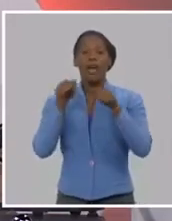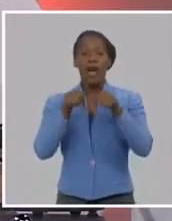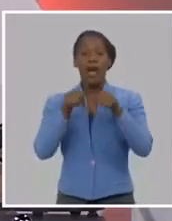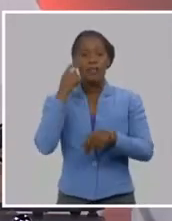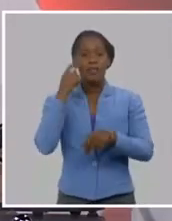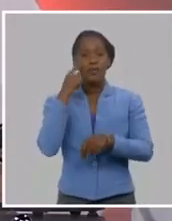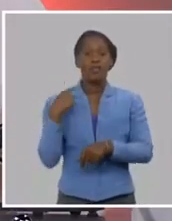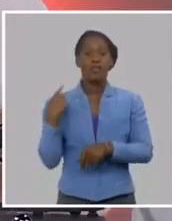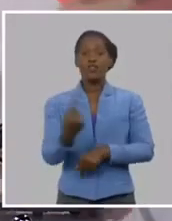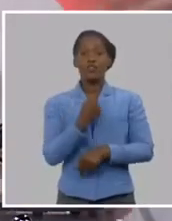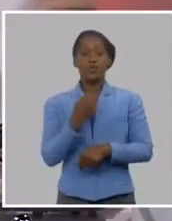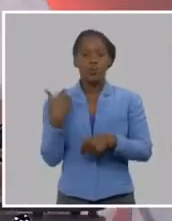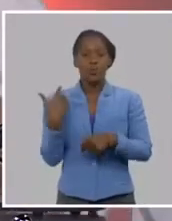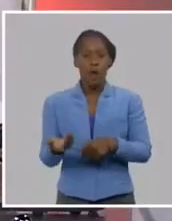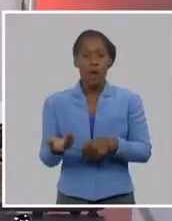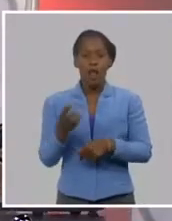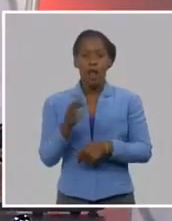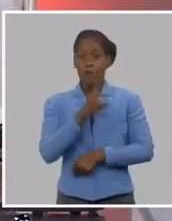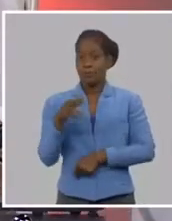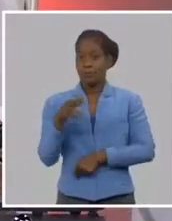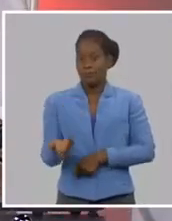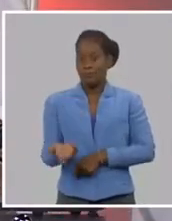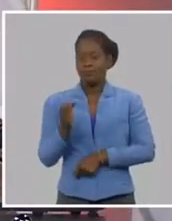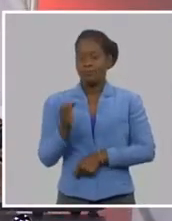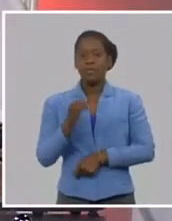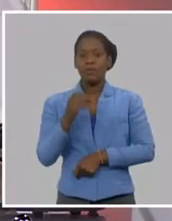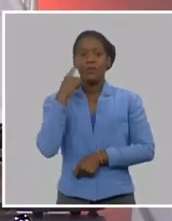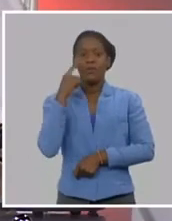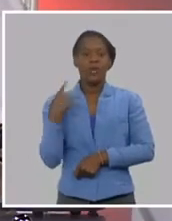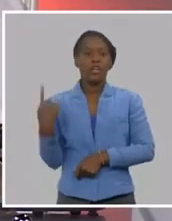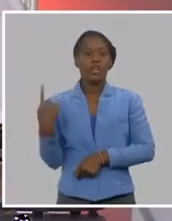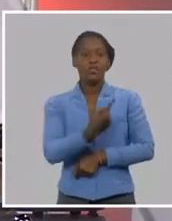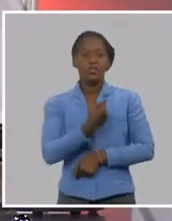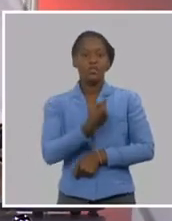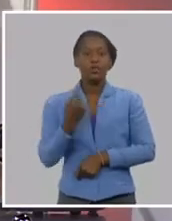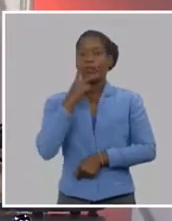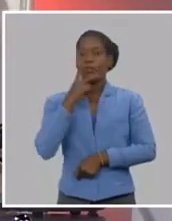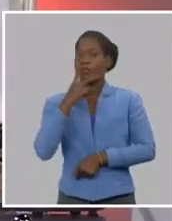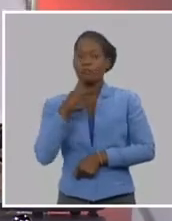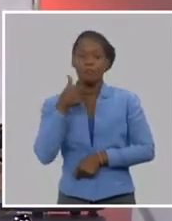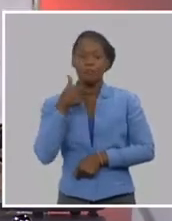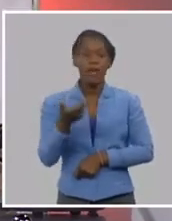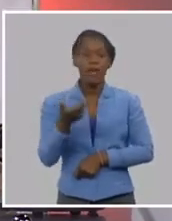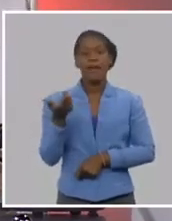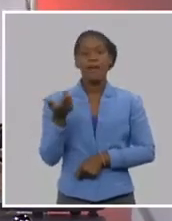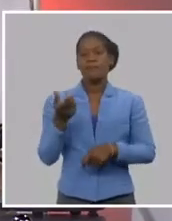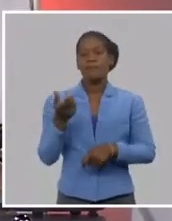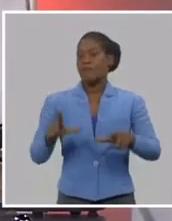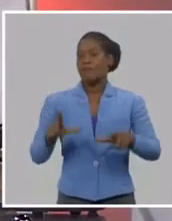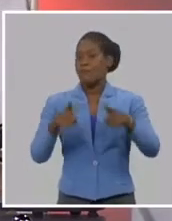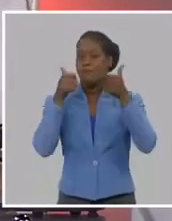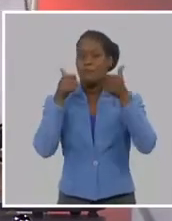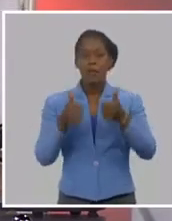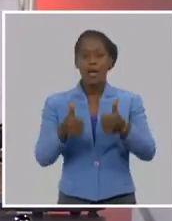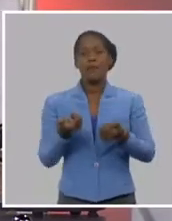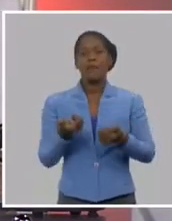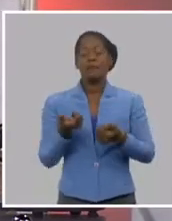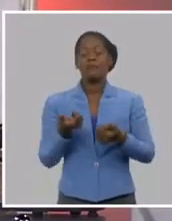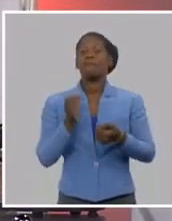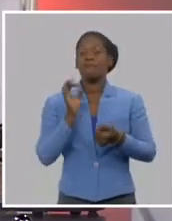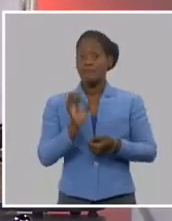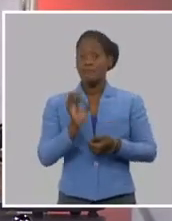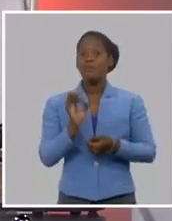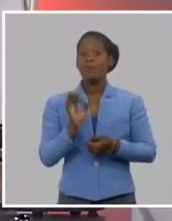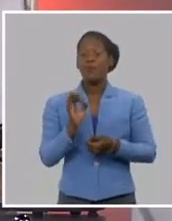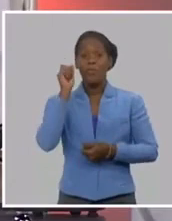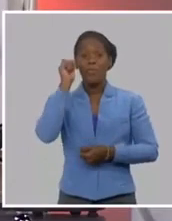la nuestra, la que estoy, como decía Luis, haciendo con estos pobres de la tierra, pero es que este mismo principio, y ahora voy a lo que tú me preguntabas,